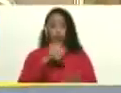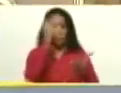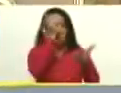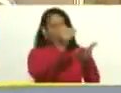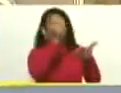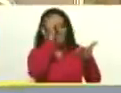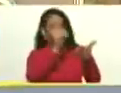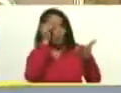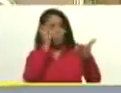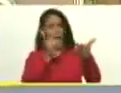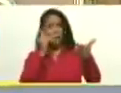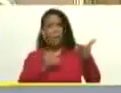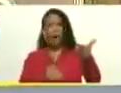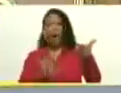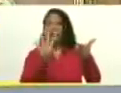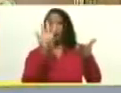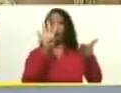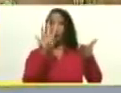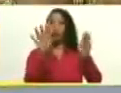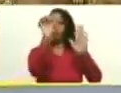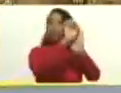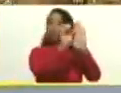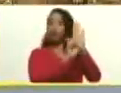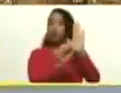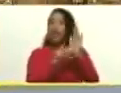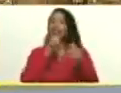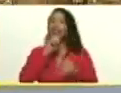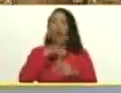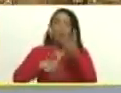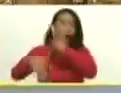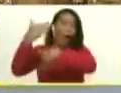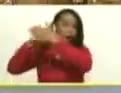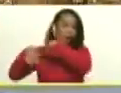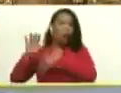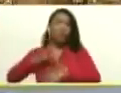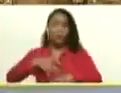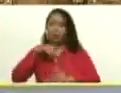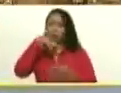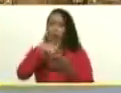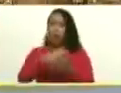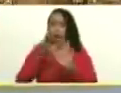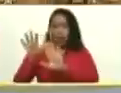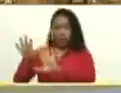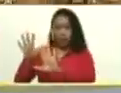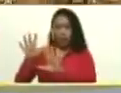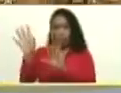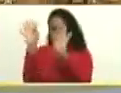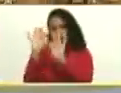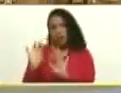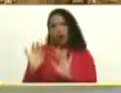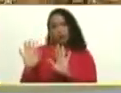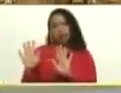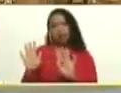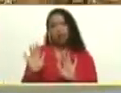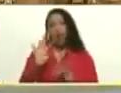en cuatro etapas históricas, se puede llamar de esa forma. La primera,